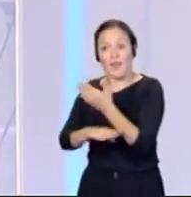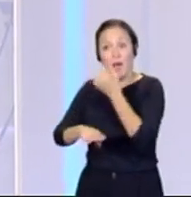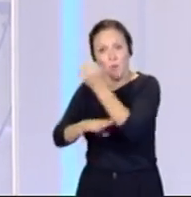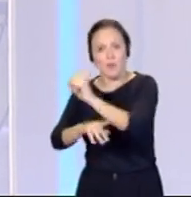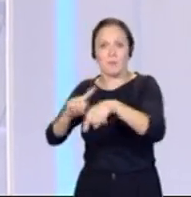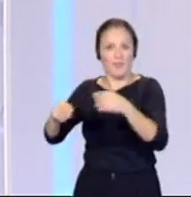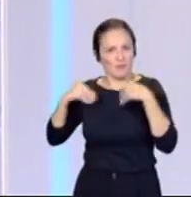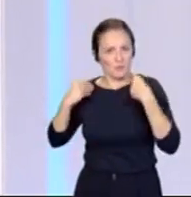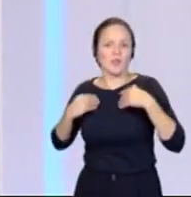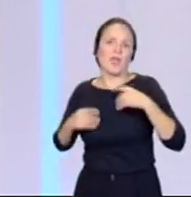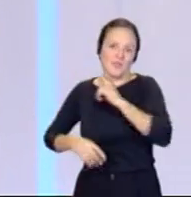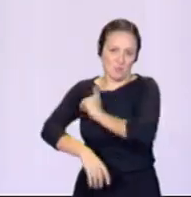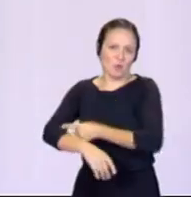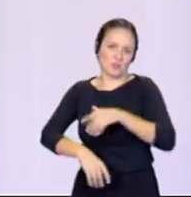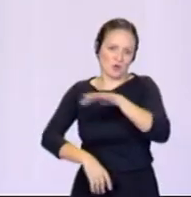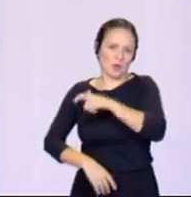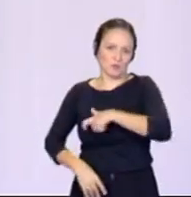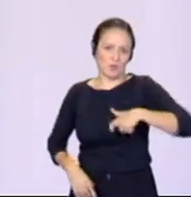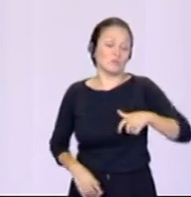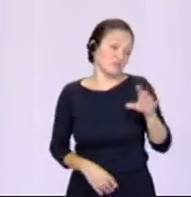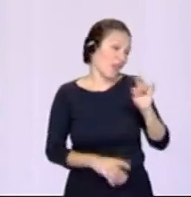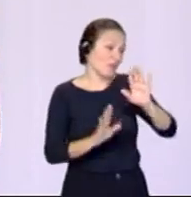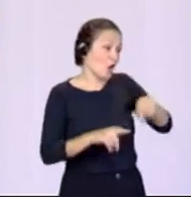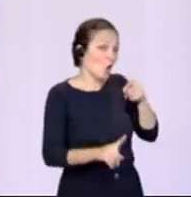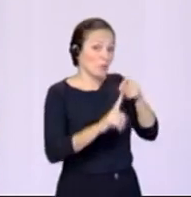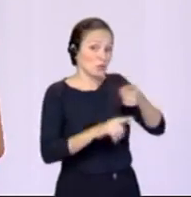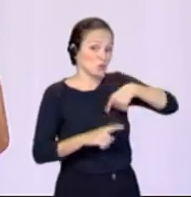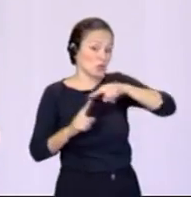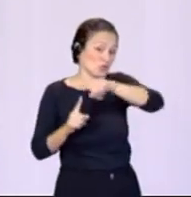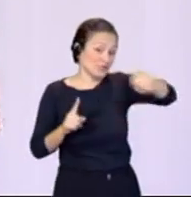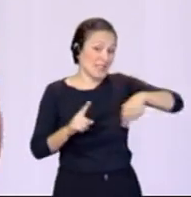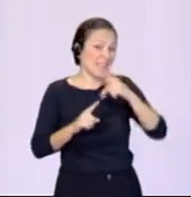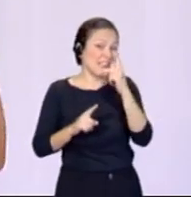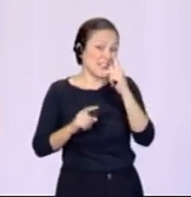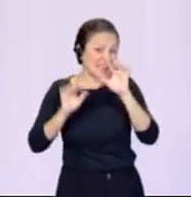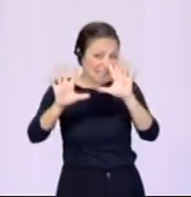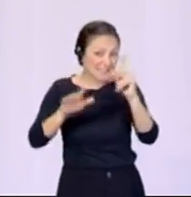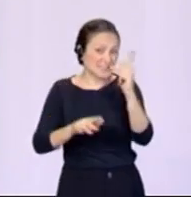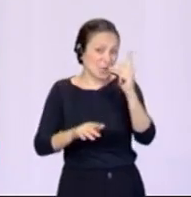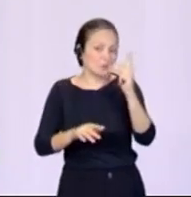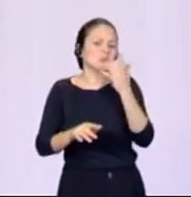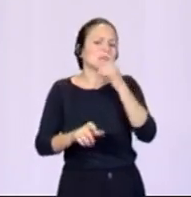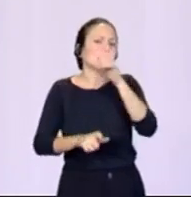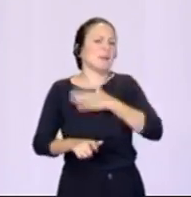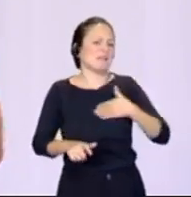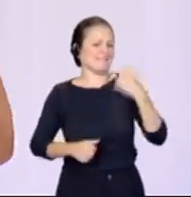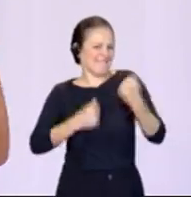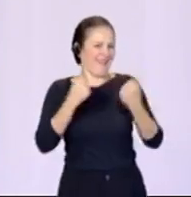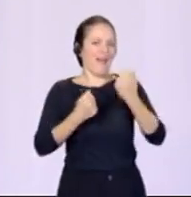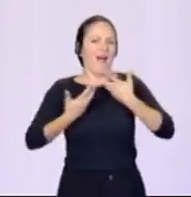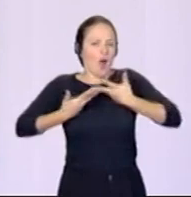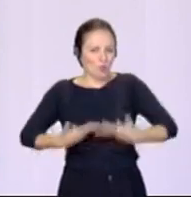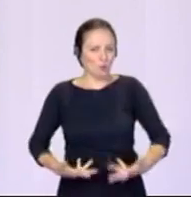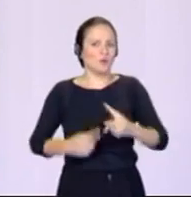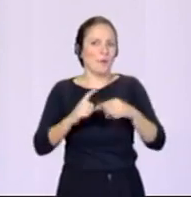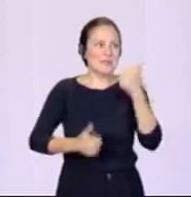deporte en el Puerto de la Cruz. Sí, exacto. ver, de lo que se trata es, tenemos un campeonato de 10 kilómetros para aquellos que quieran darse gusto corriendo y esa